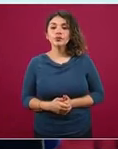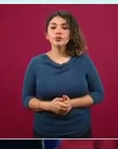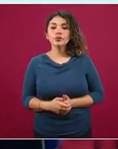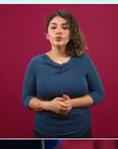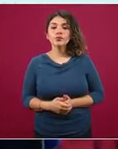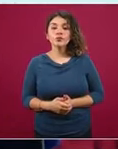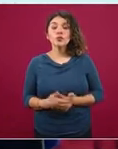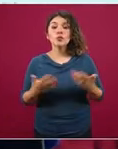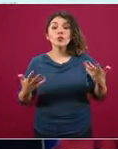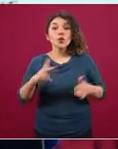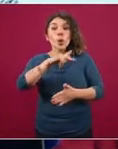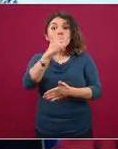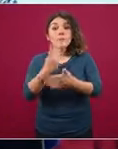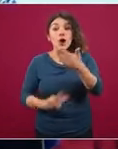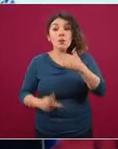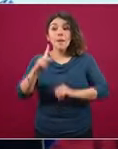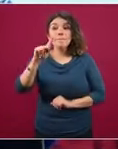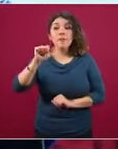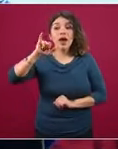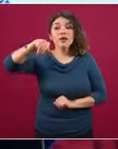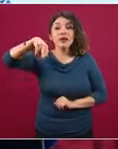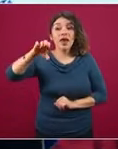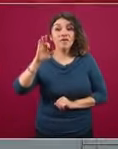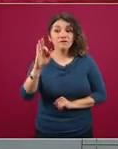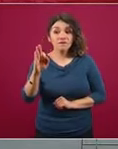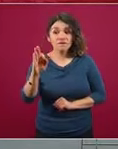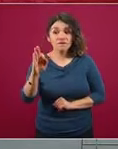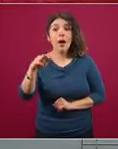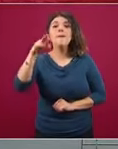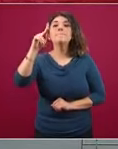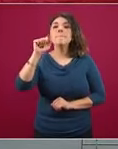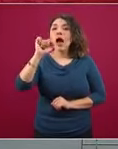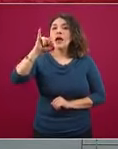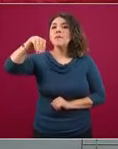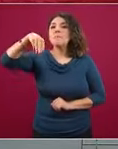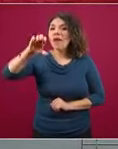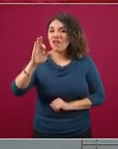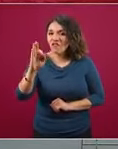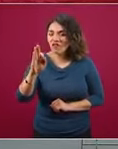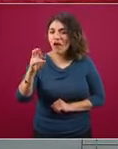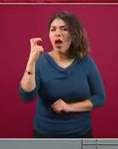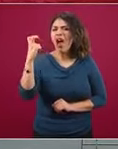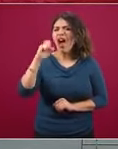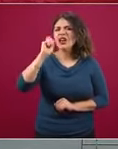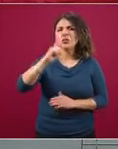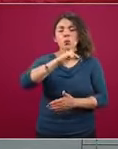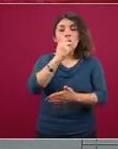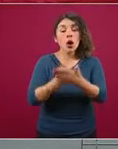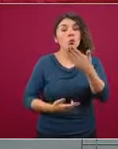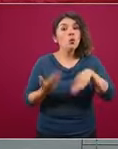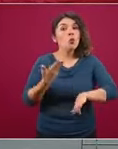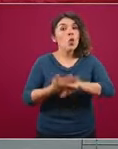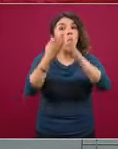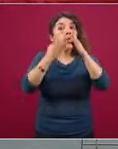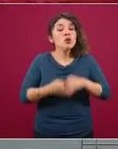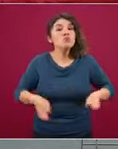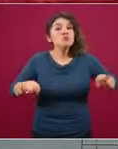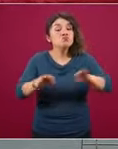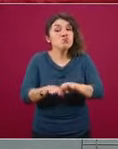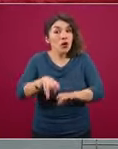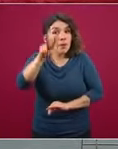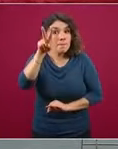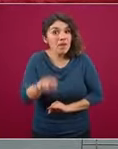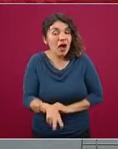El programa PAIMEF, quiero comentarles que es un programa de lo más relevante, de lo más